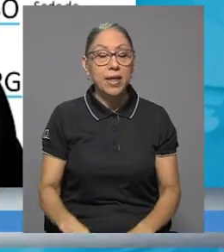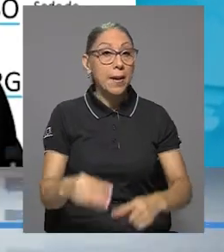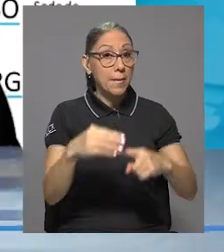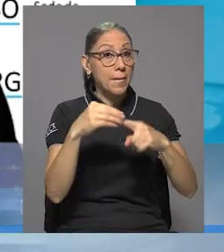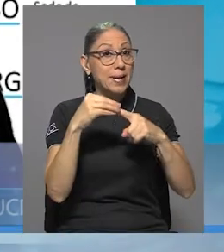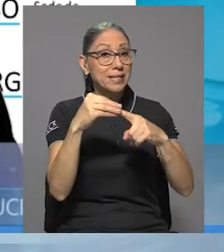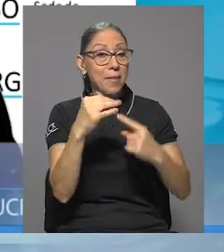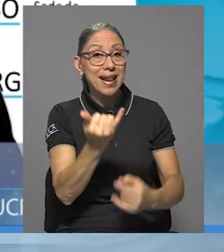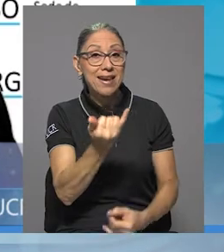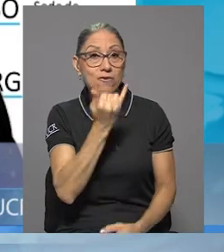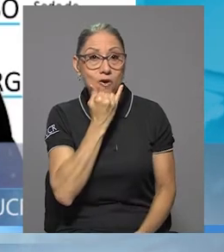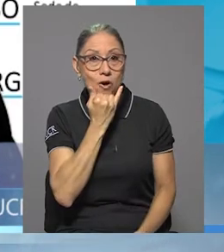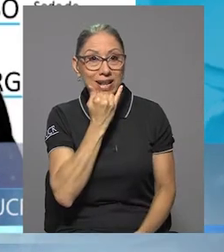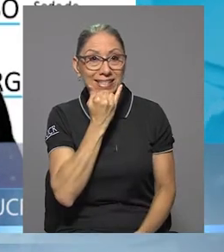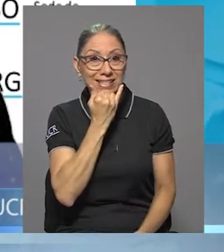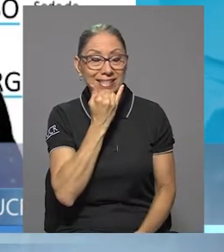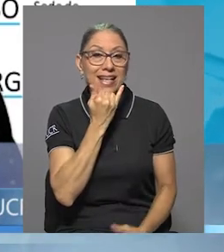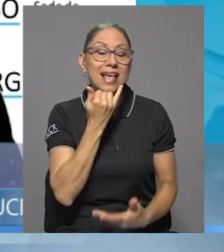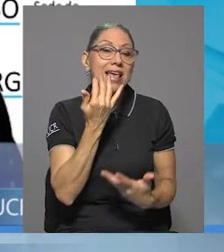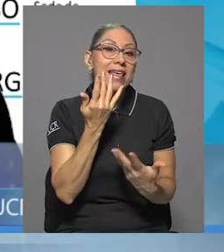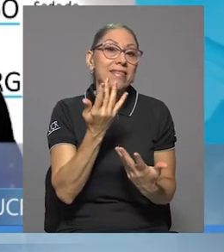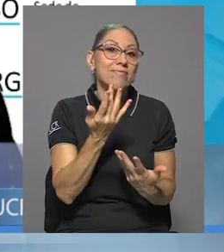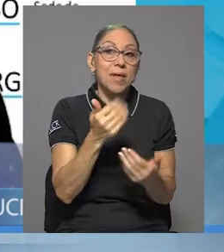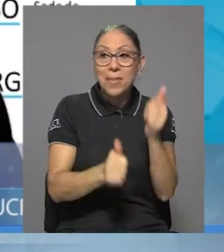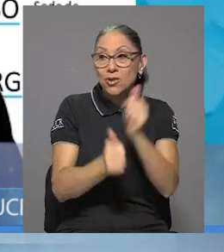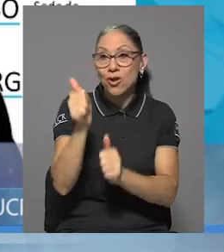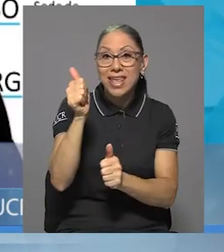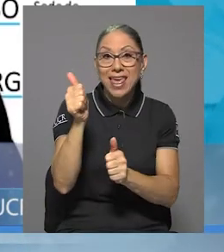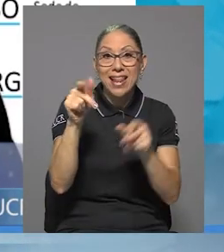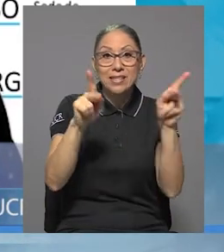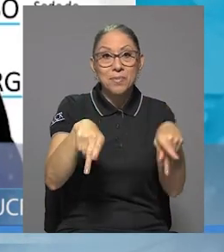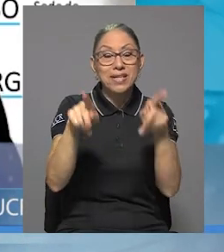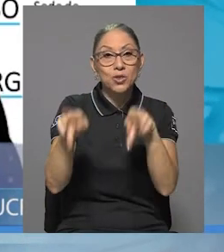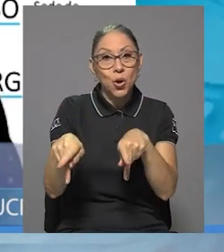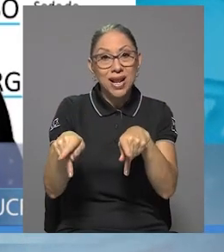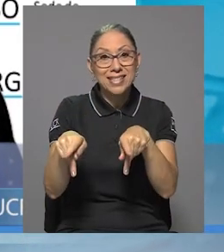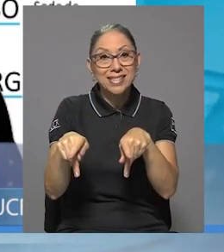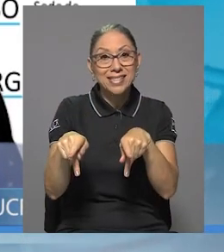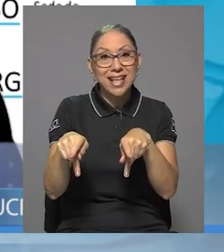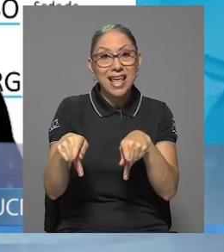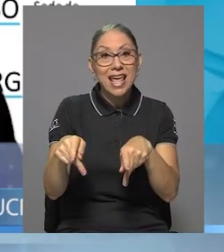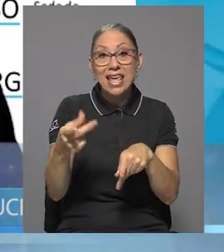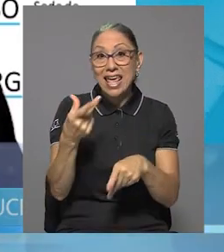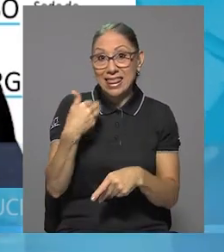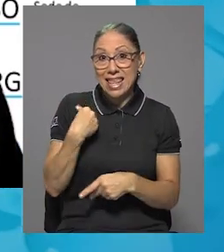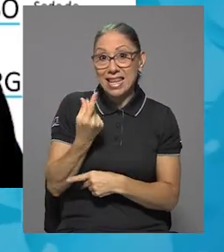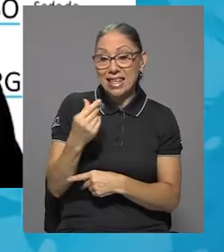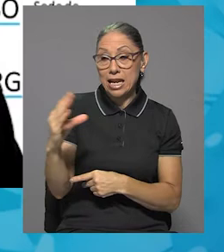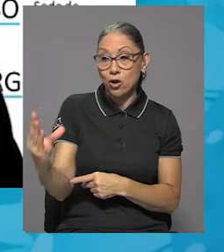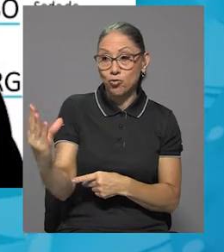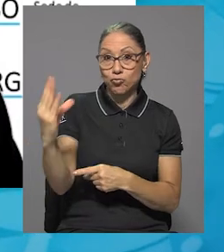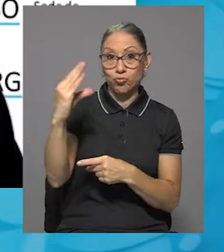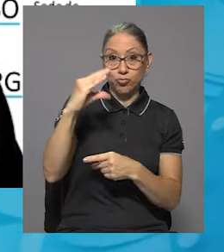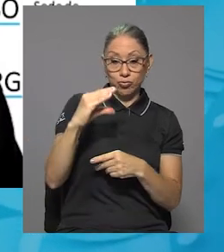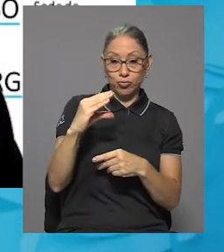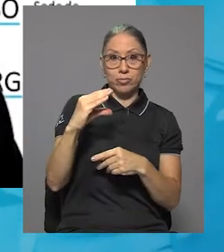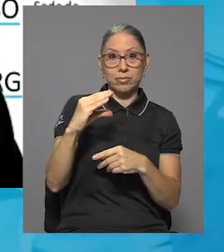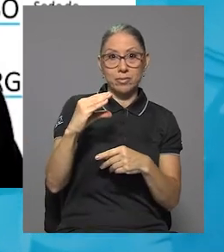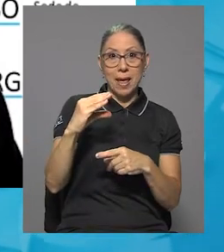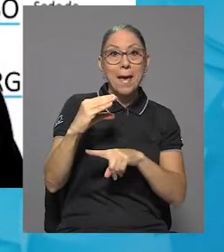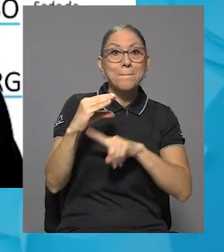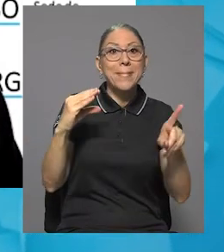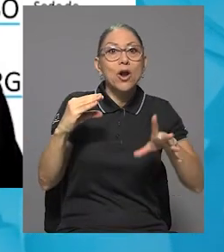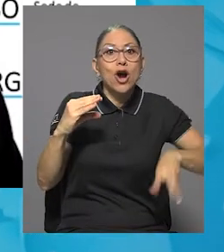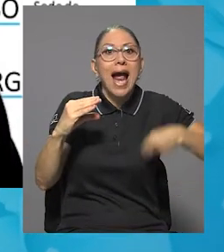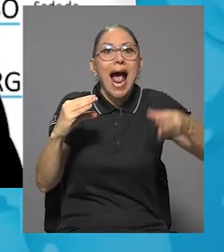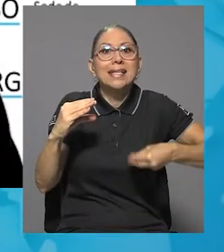cometemos en la mayoría de las personas es gastar más de lo que se ingresa. Lamentablemente, el uso